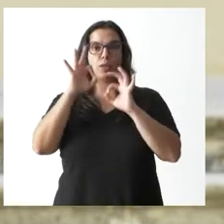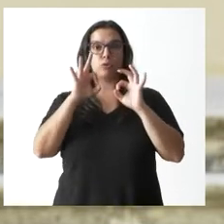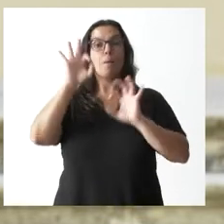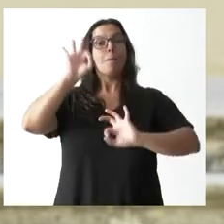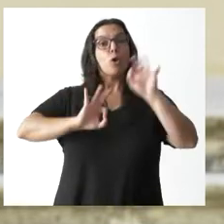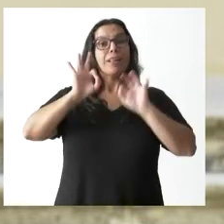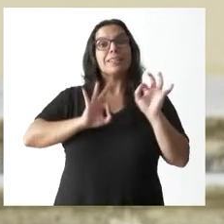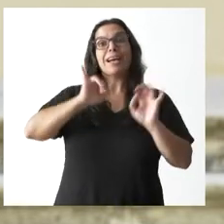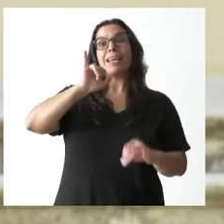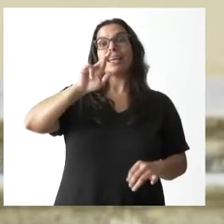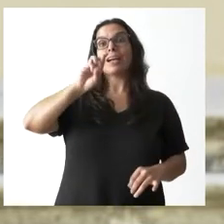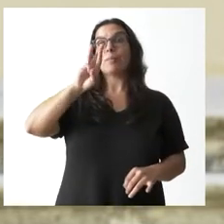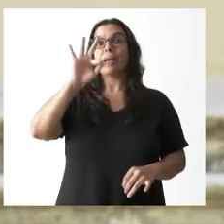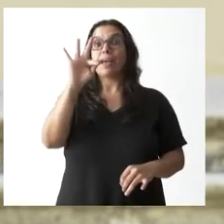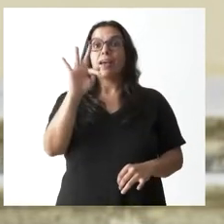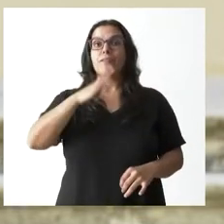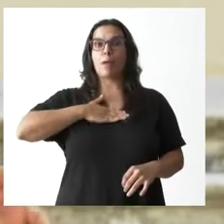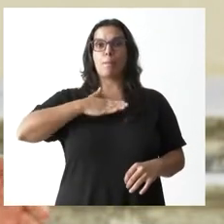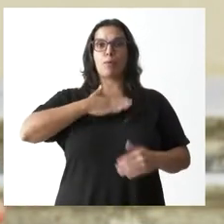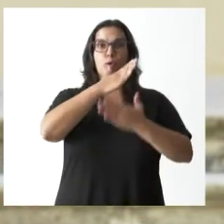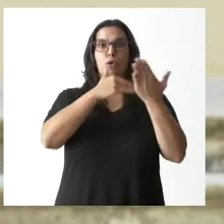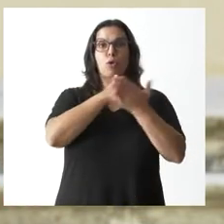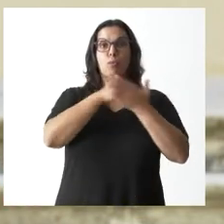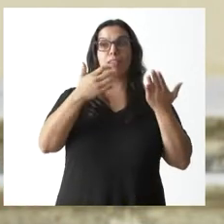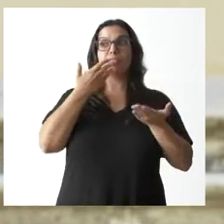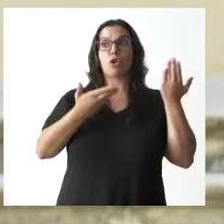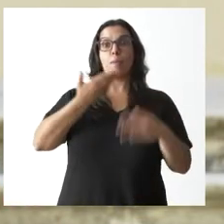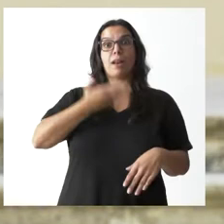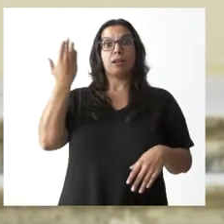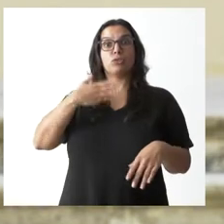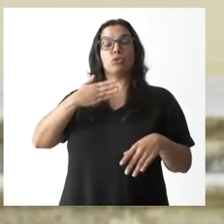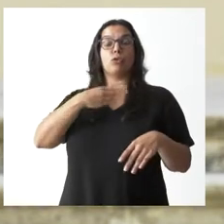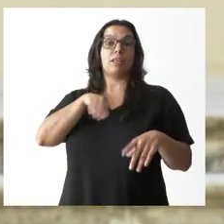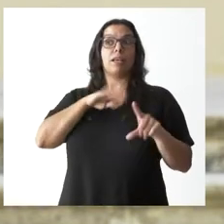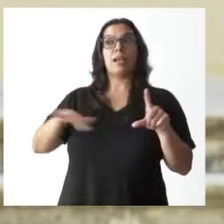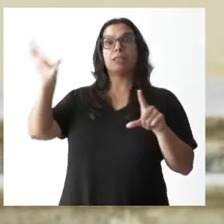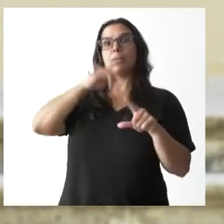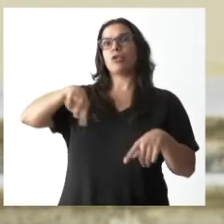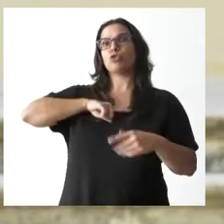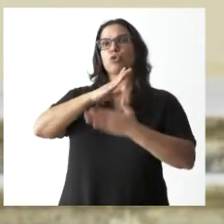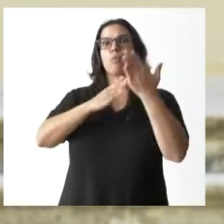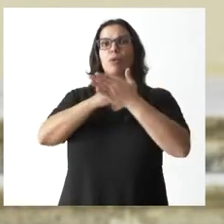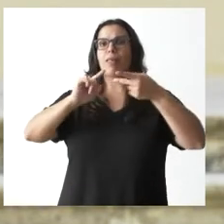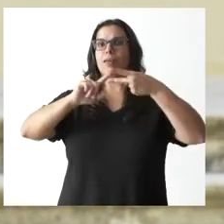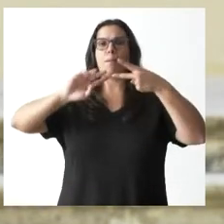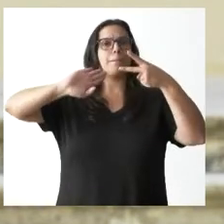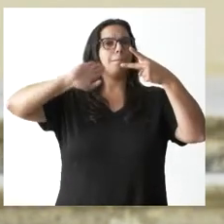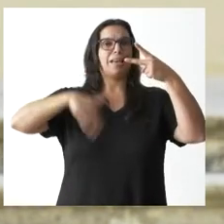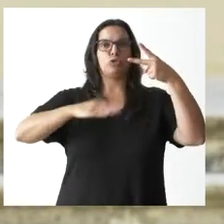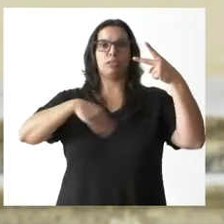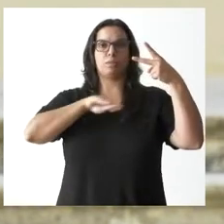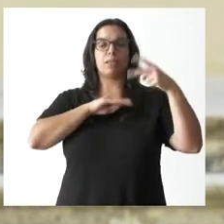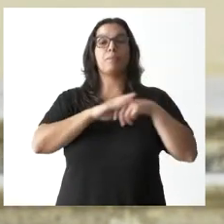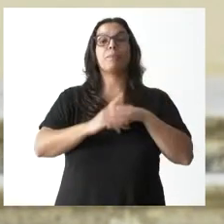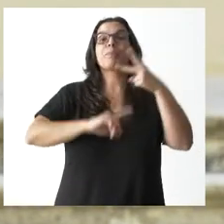vamos a ser la segunda comunidad autónoma con el tramo autonómico más bajo de toda España. En segundo lugar,